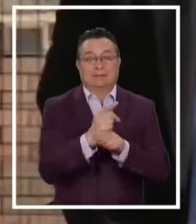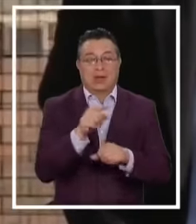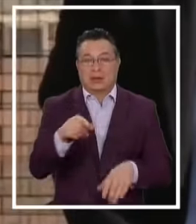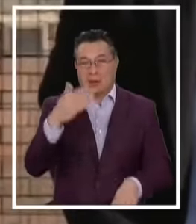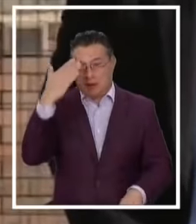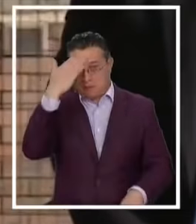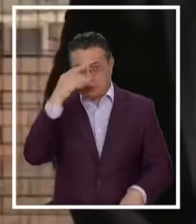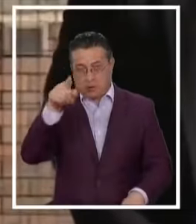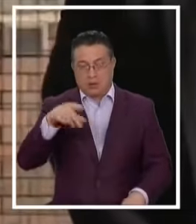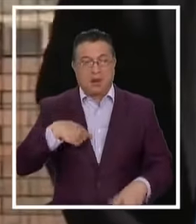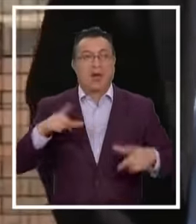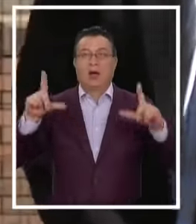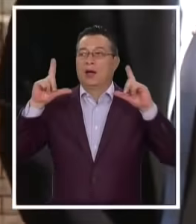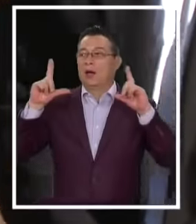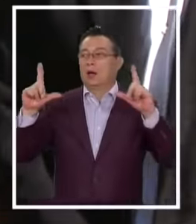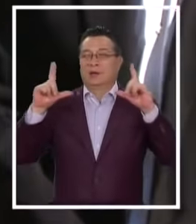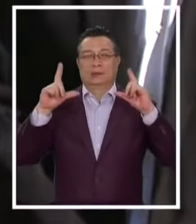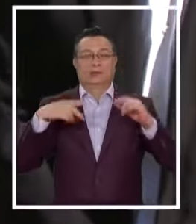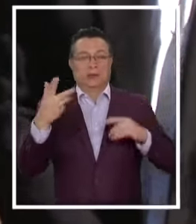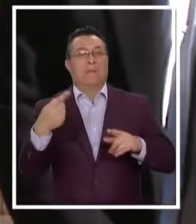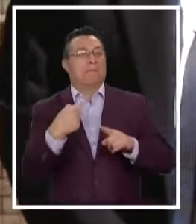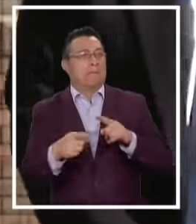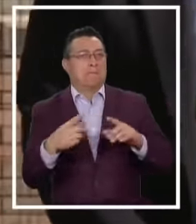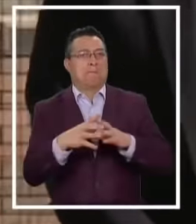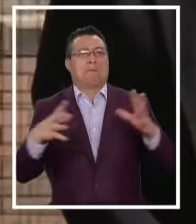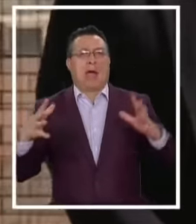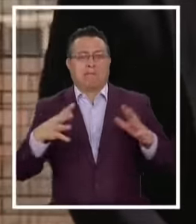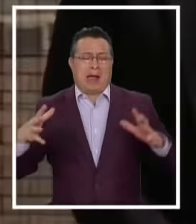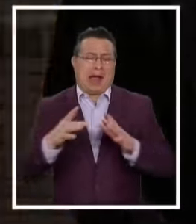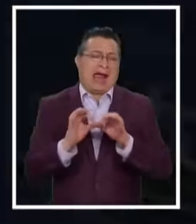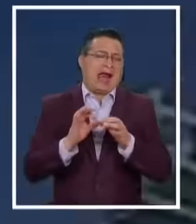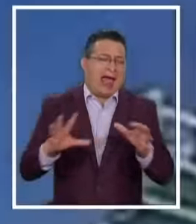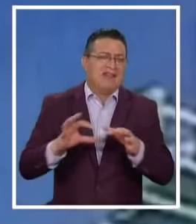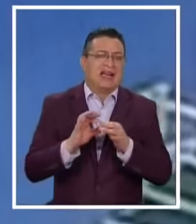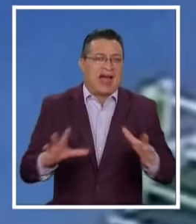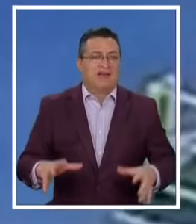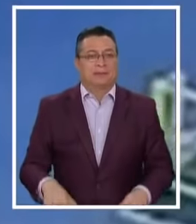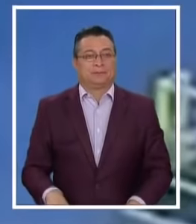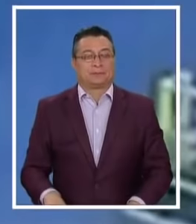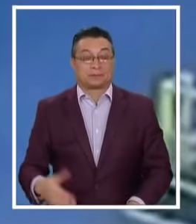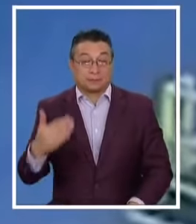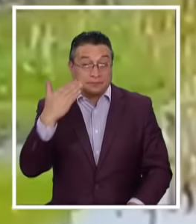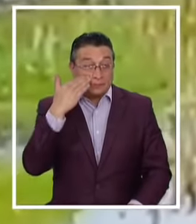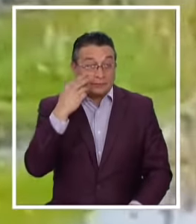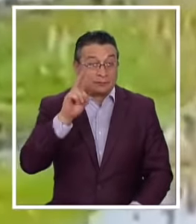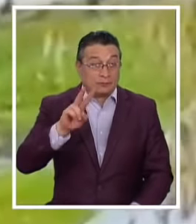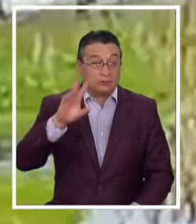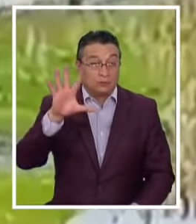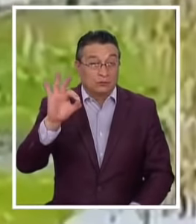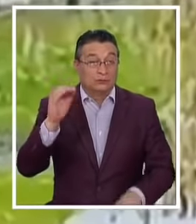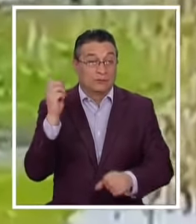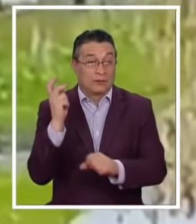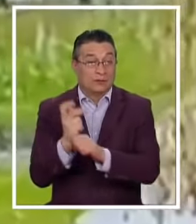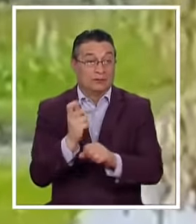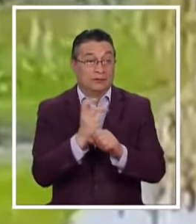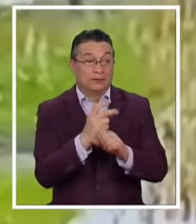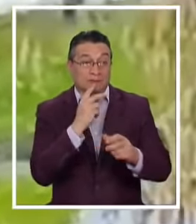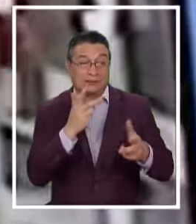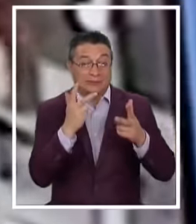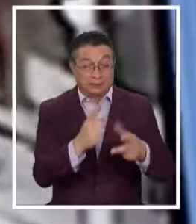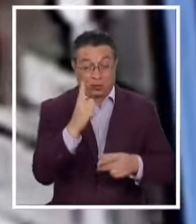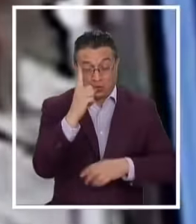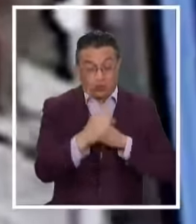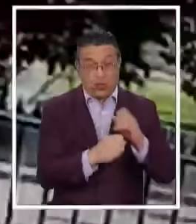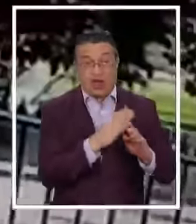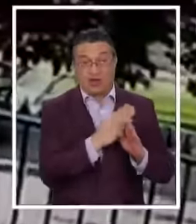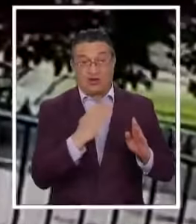Así actuaba Delitos mucho más Muchos De los casi 250 robos De vehículos Con intimidación En lo que